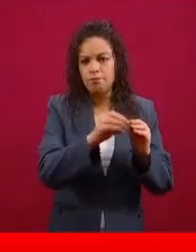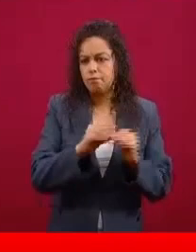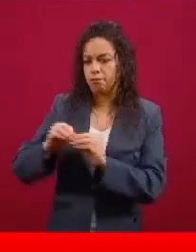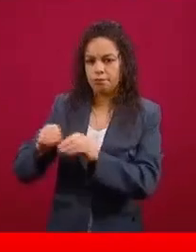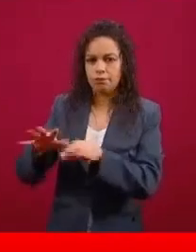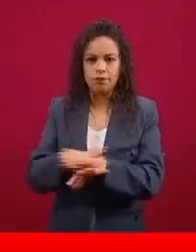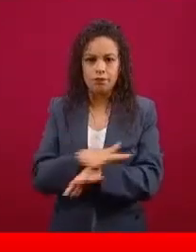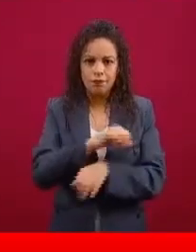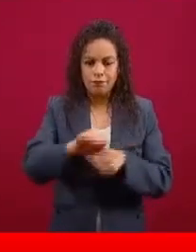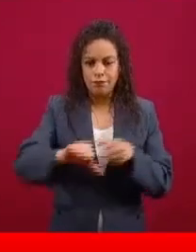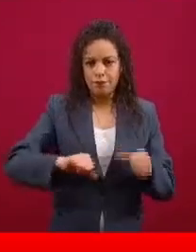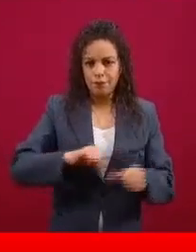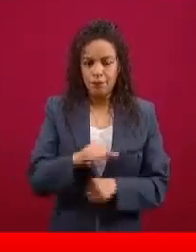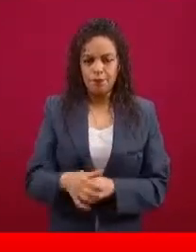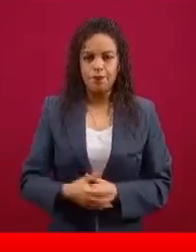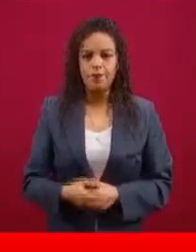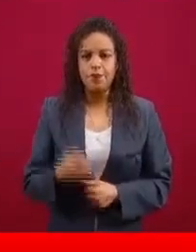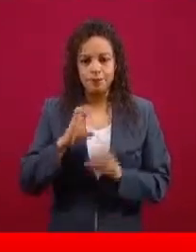Esto, señor presidente.